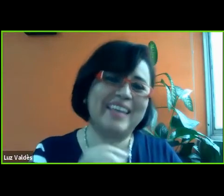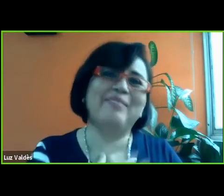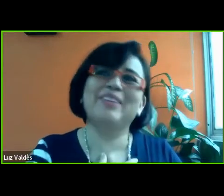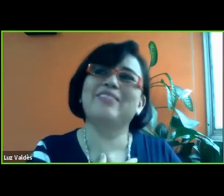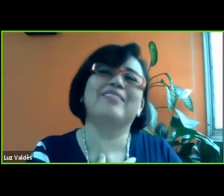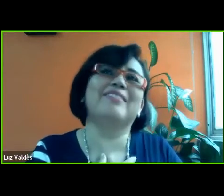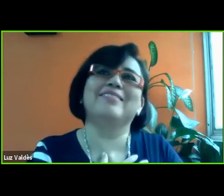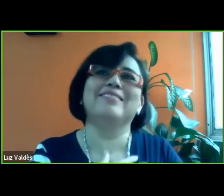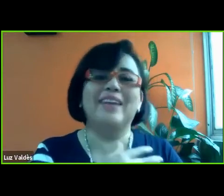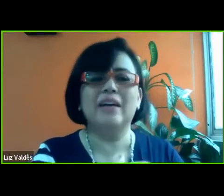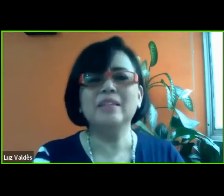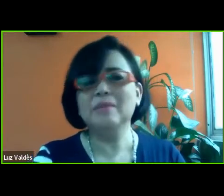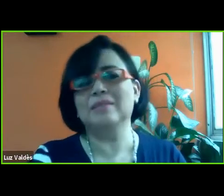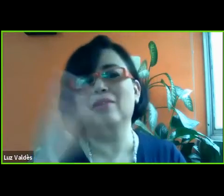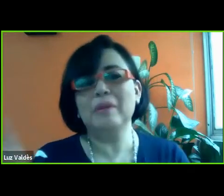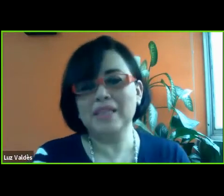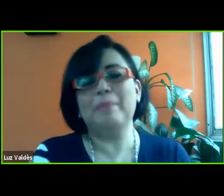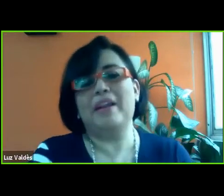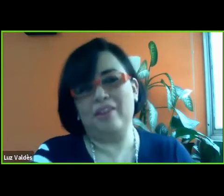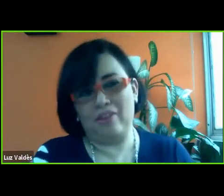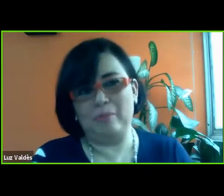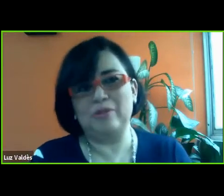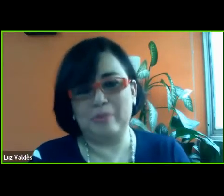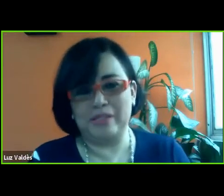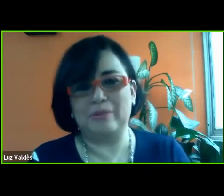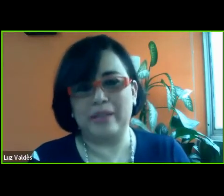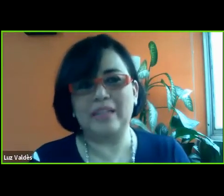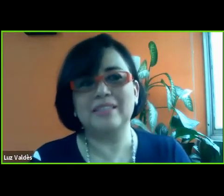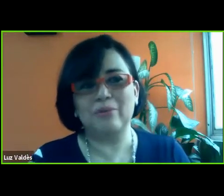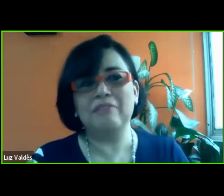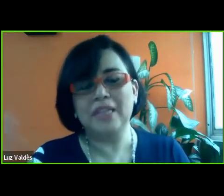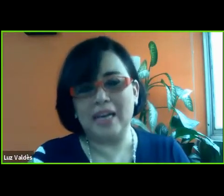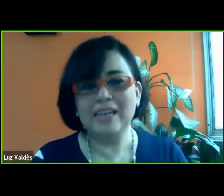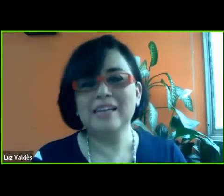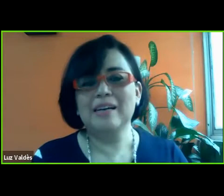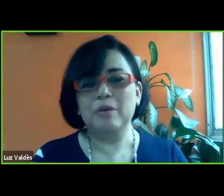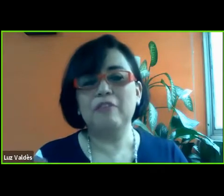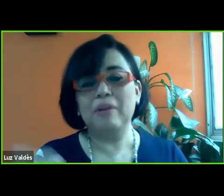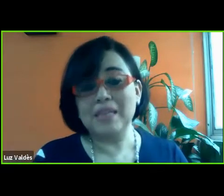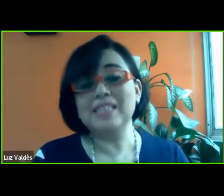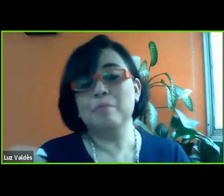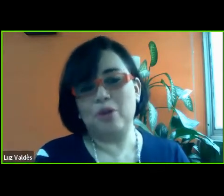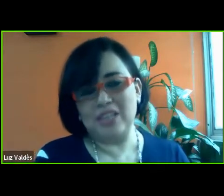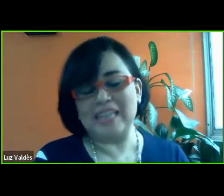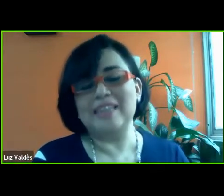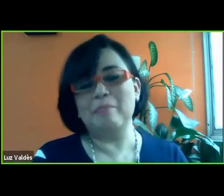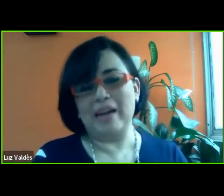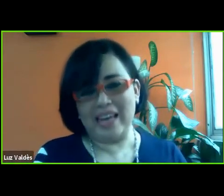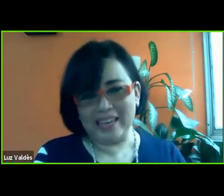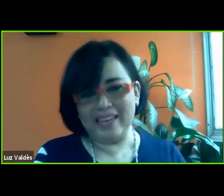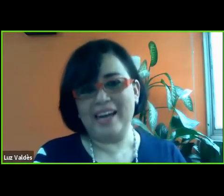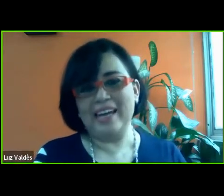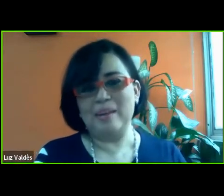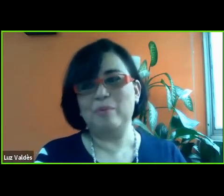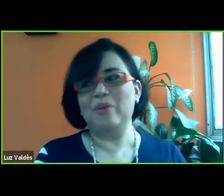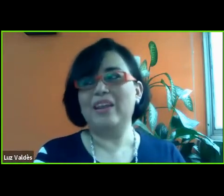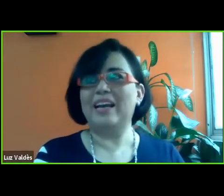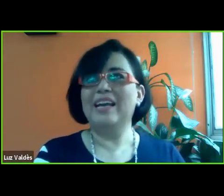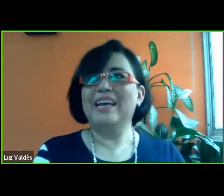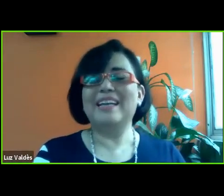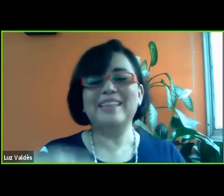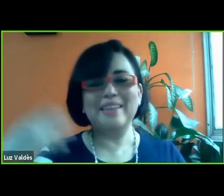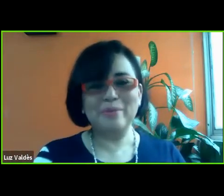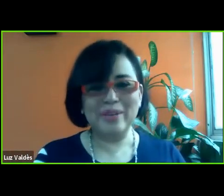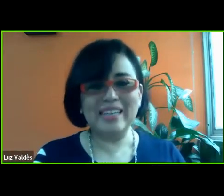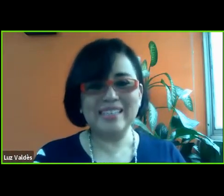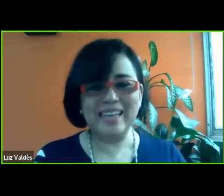detalle, bueno, o sea, es más, obviamente perdió, por supuesto, ¿verdad? Llegó al final, porque fue más importante para ella el poder